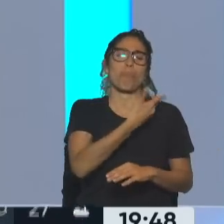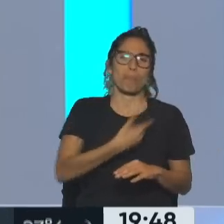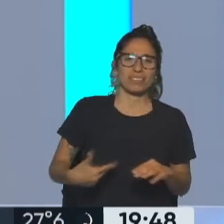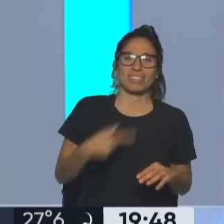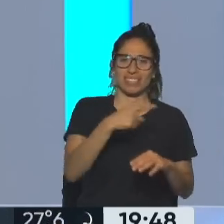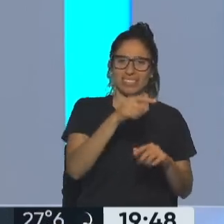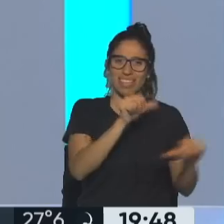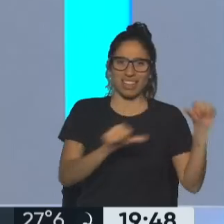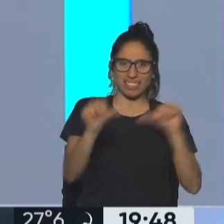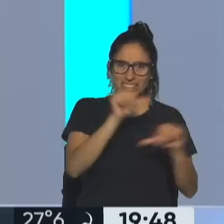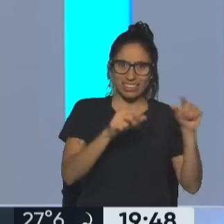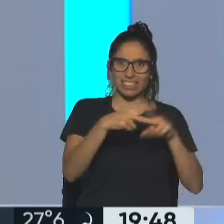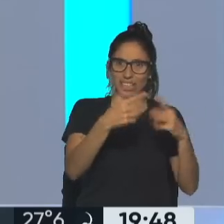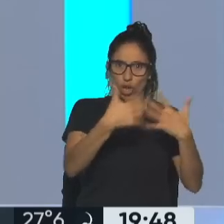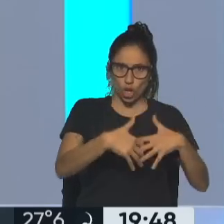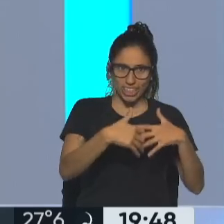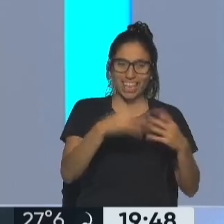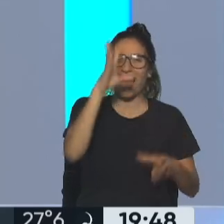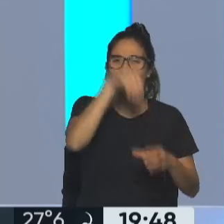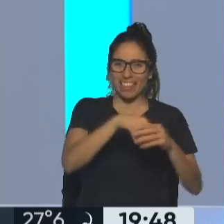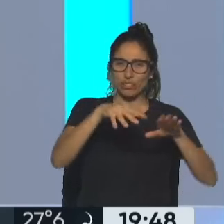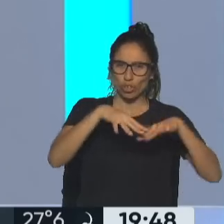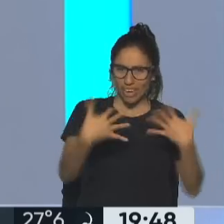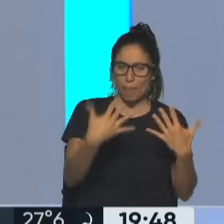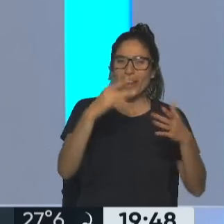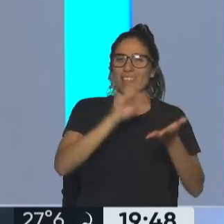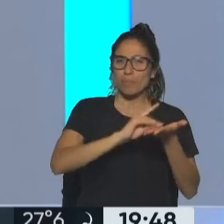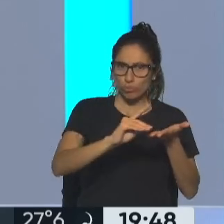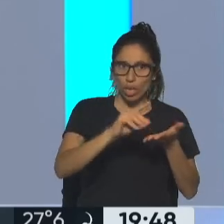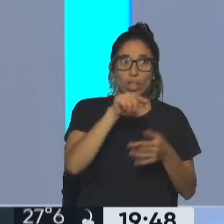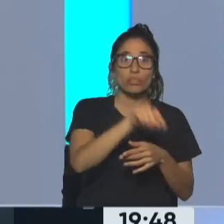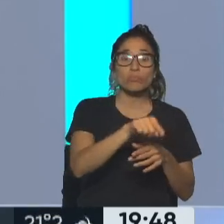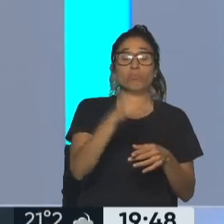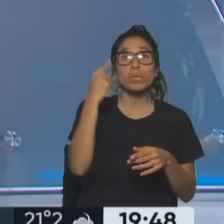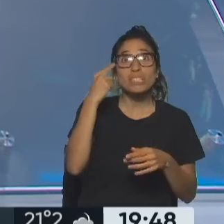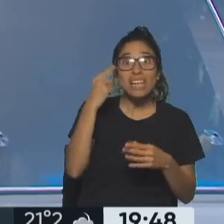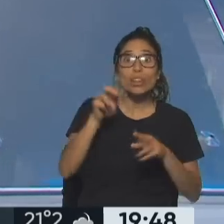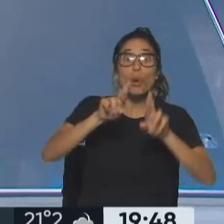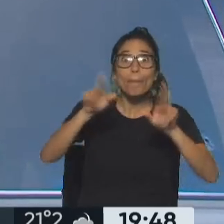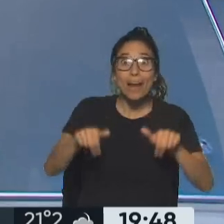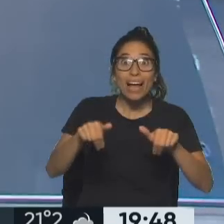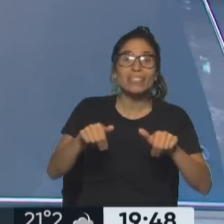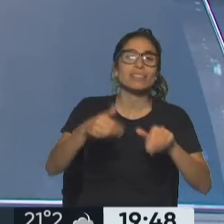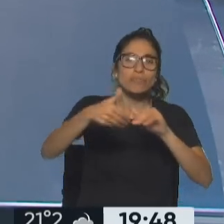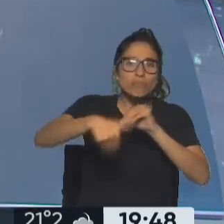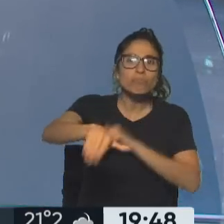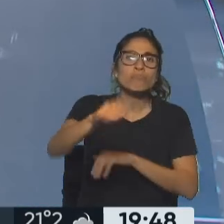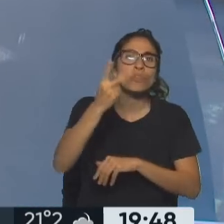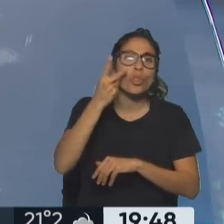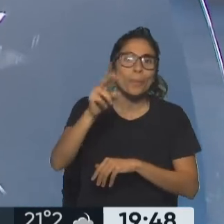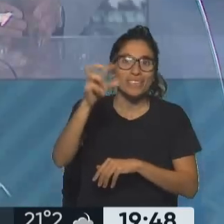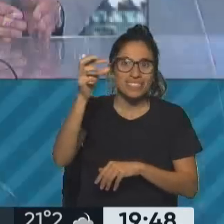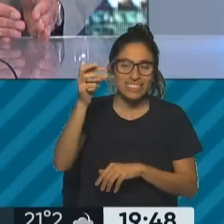para discutir cómo el Plan 2030, que ya tiene aprobación unánime del Senado, puede, pesar de esta situación de conflicto y de tirantes,